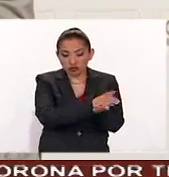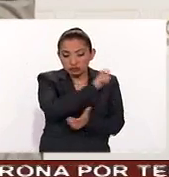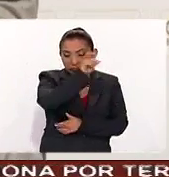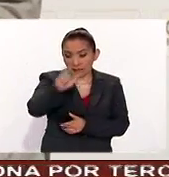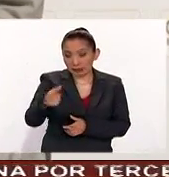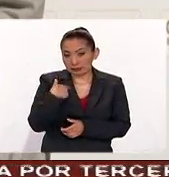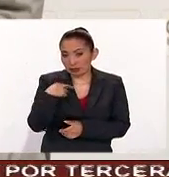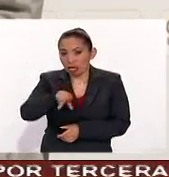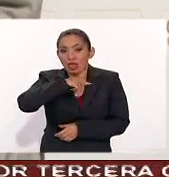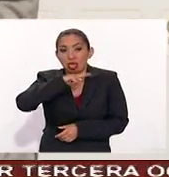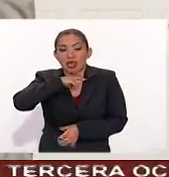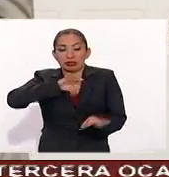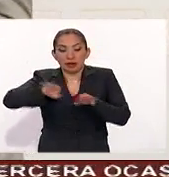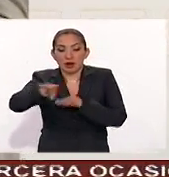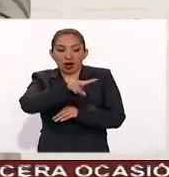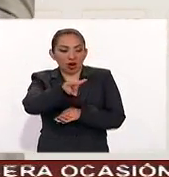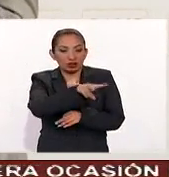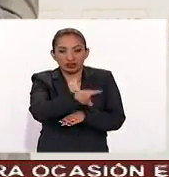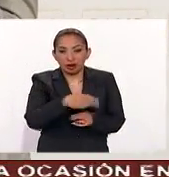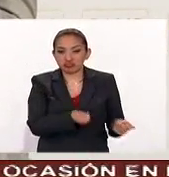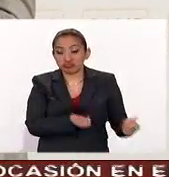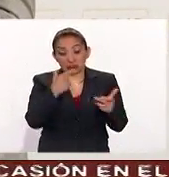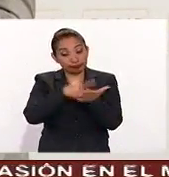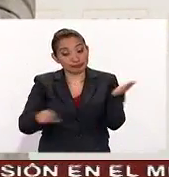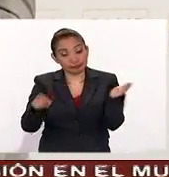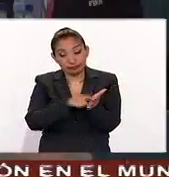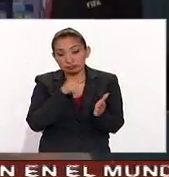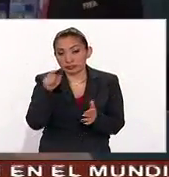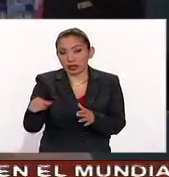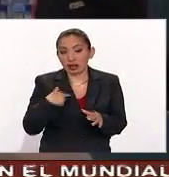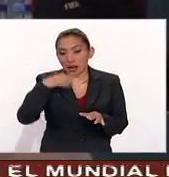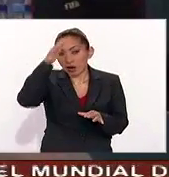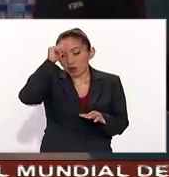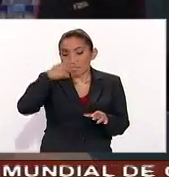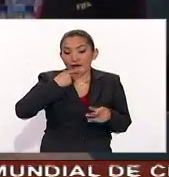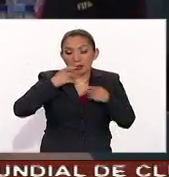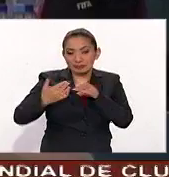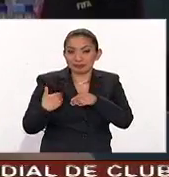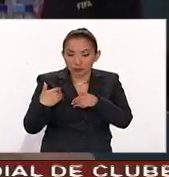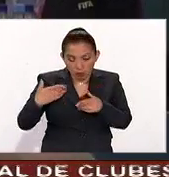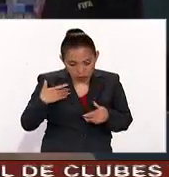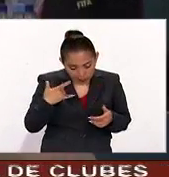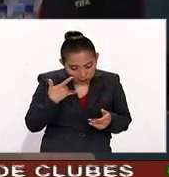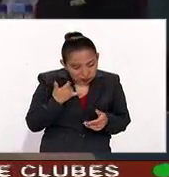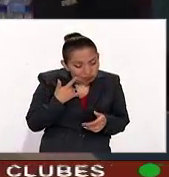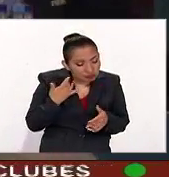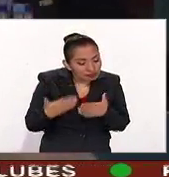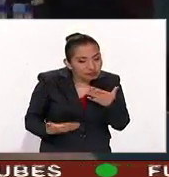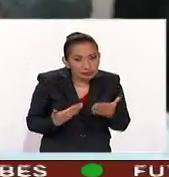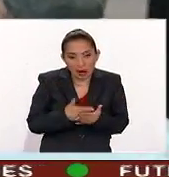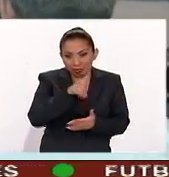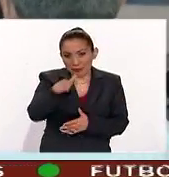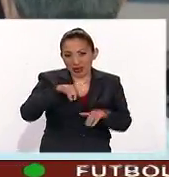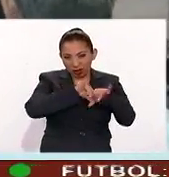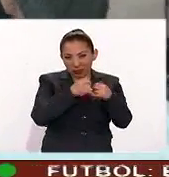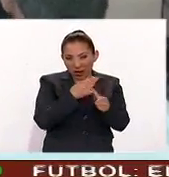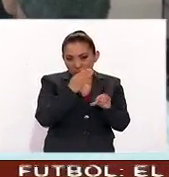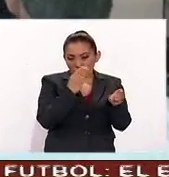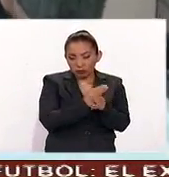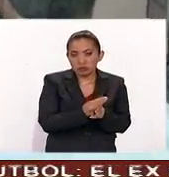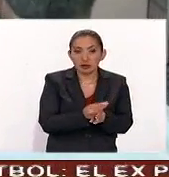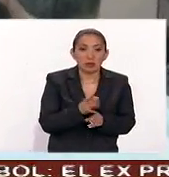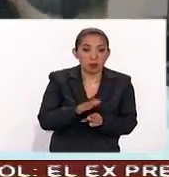les está costando la chamba a los dos y la suspensión bueno pues el acuerdo verbal de caballeros y que esto fue después de la copa del mundo